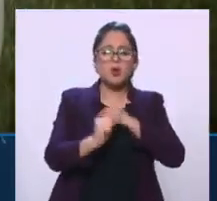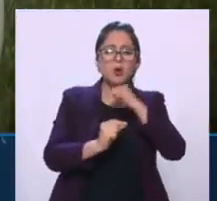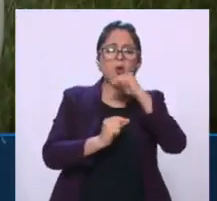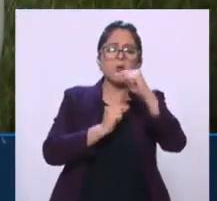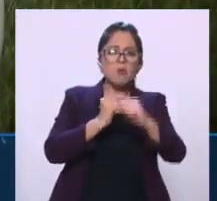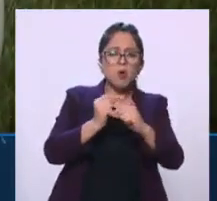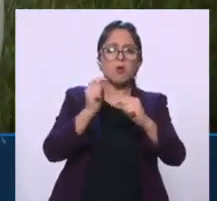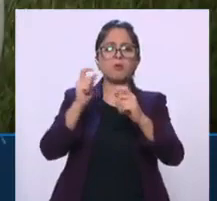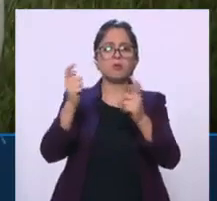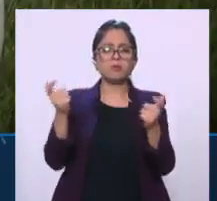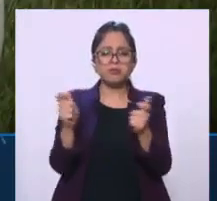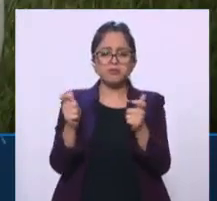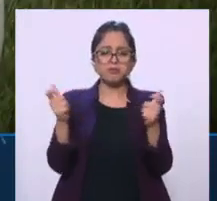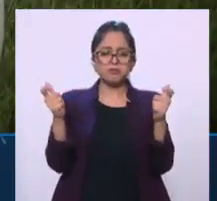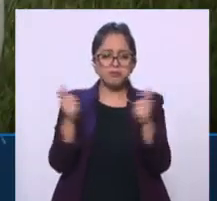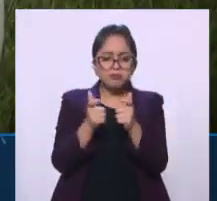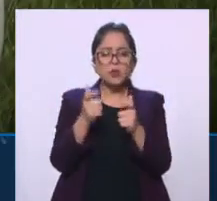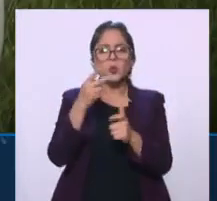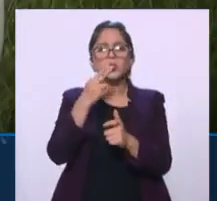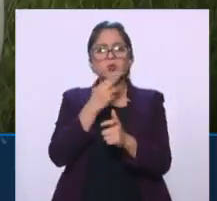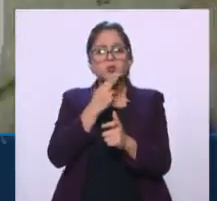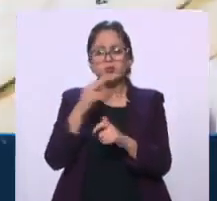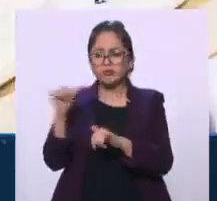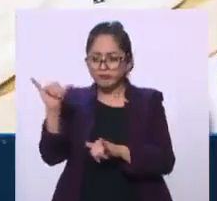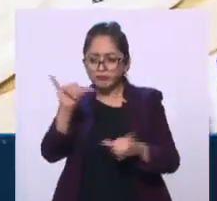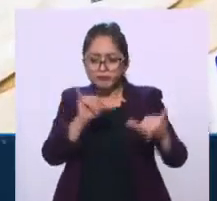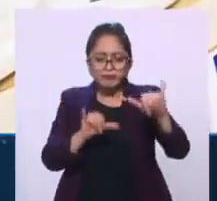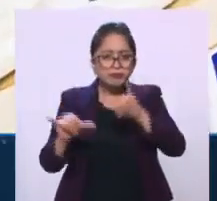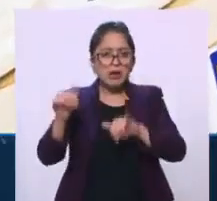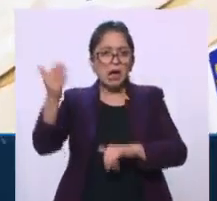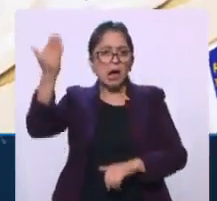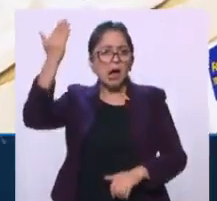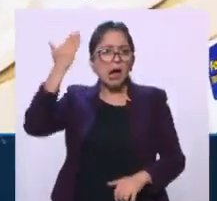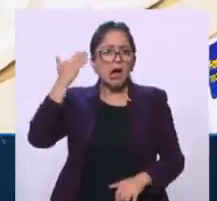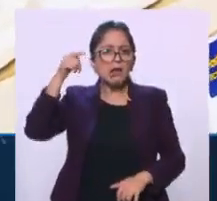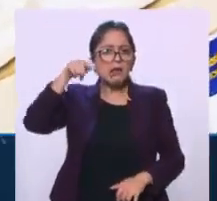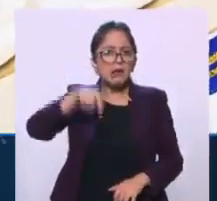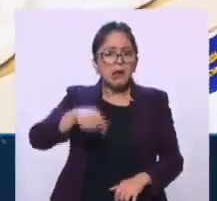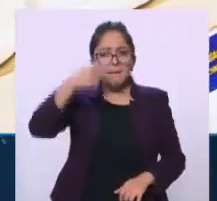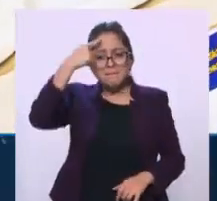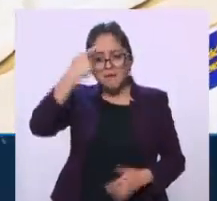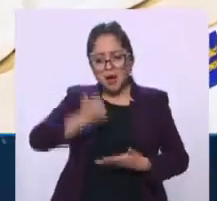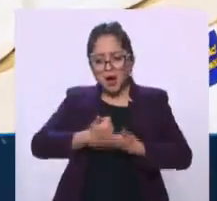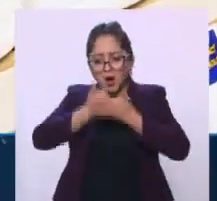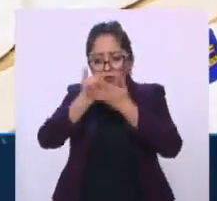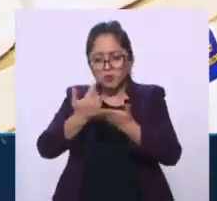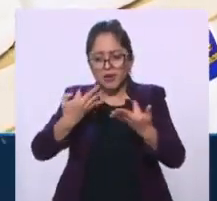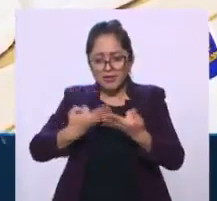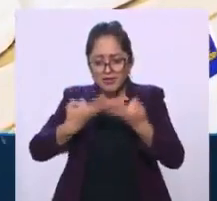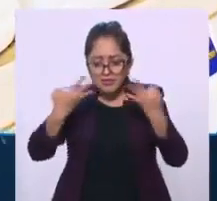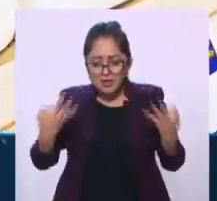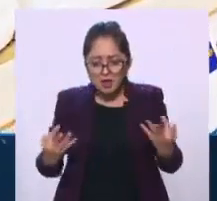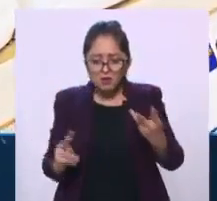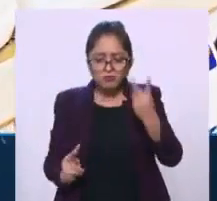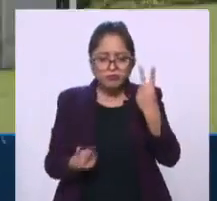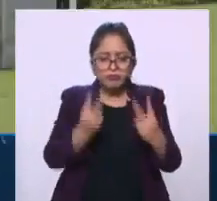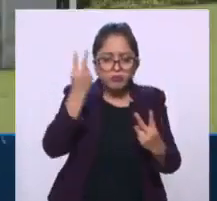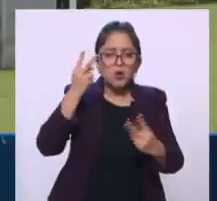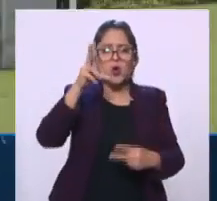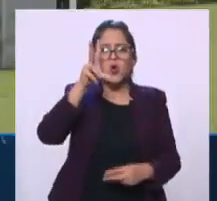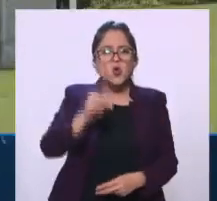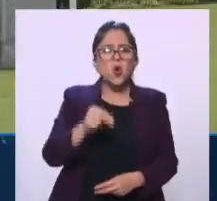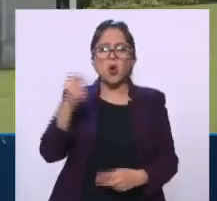aplicando y reduciendo algunos insumos que anteriormente se usaban como los fertilizantes y como algunos herbicidas o pesticidas.